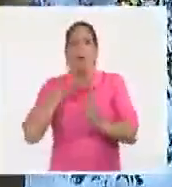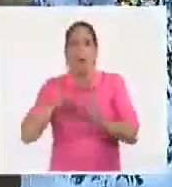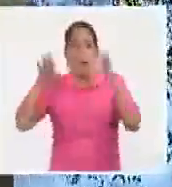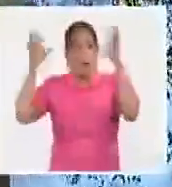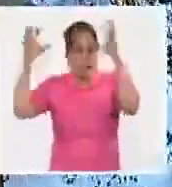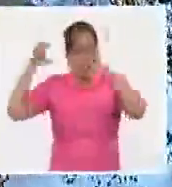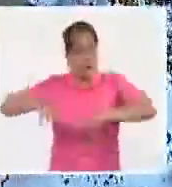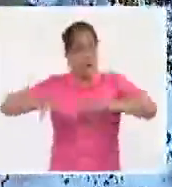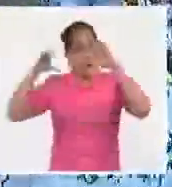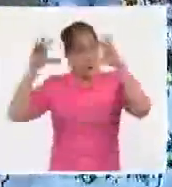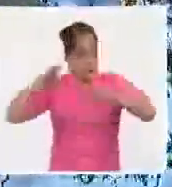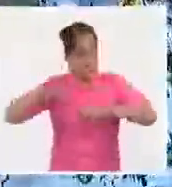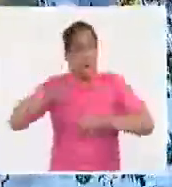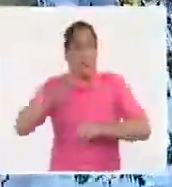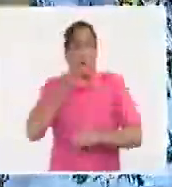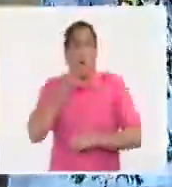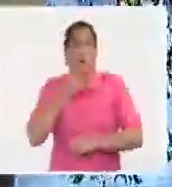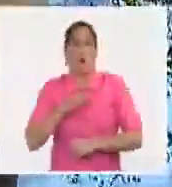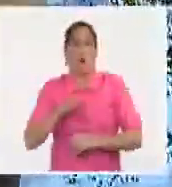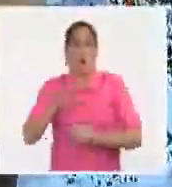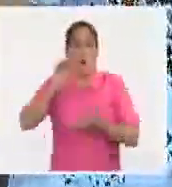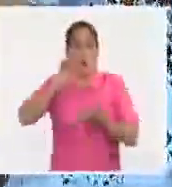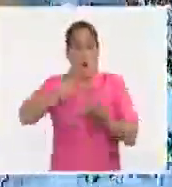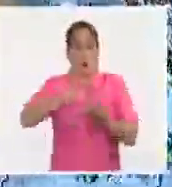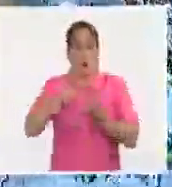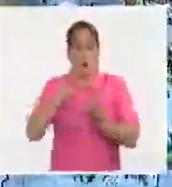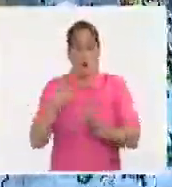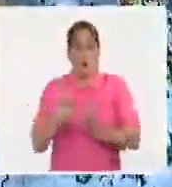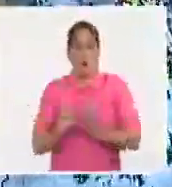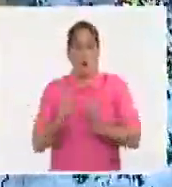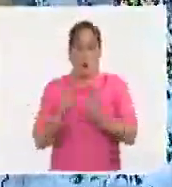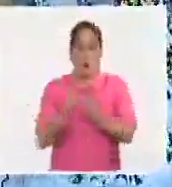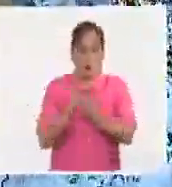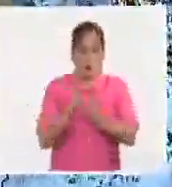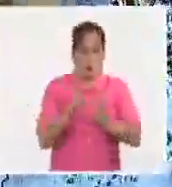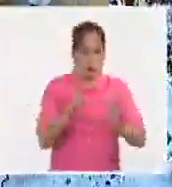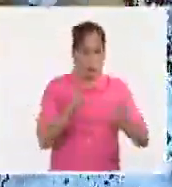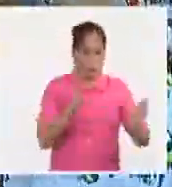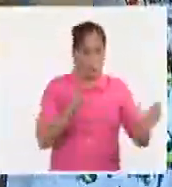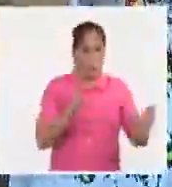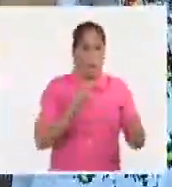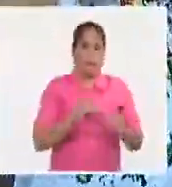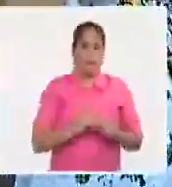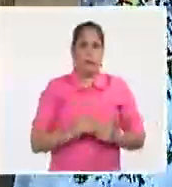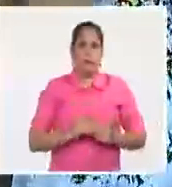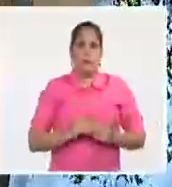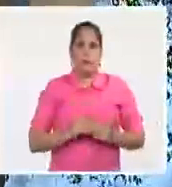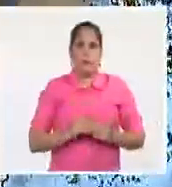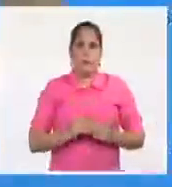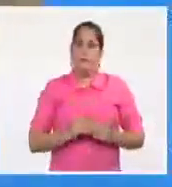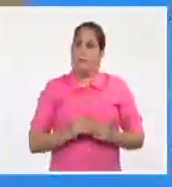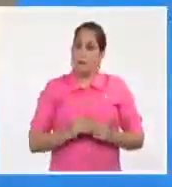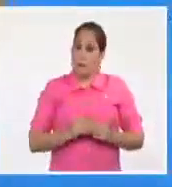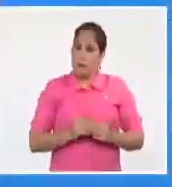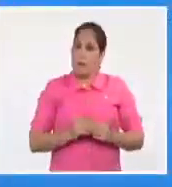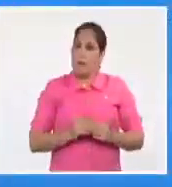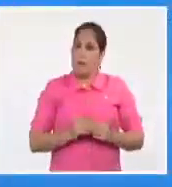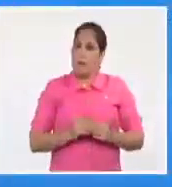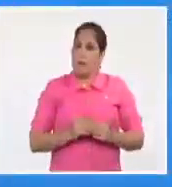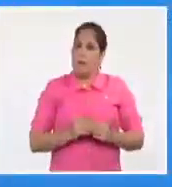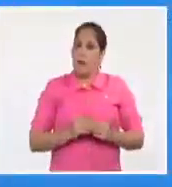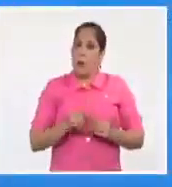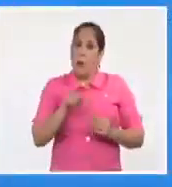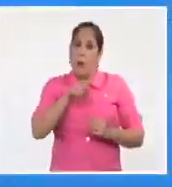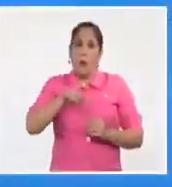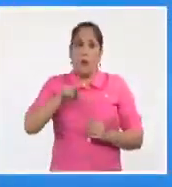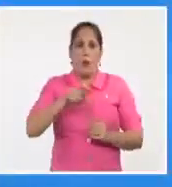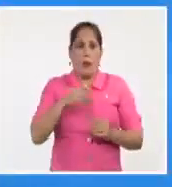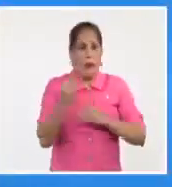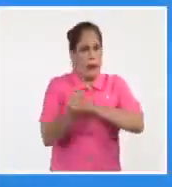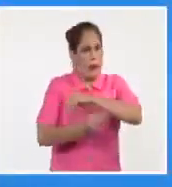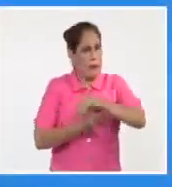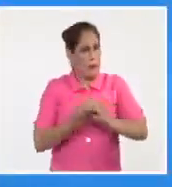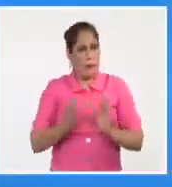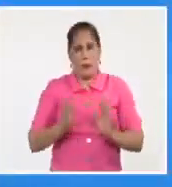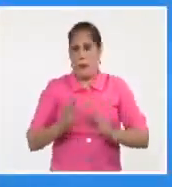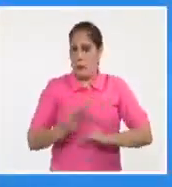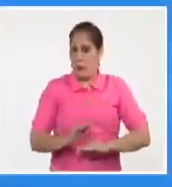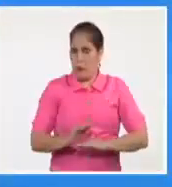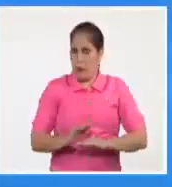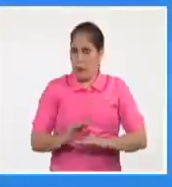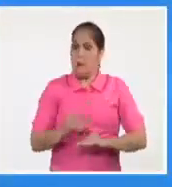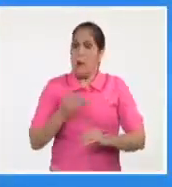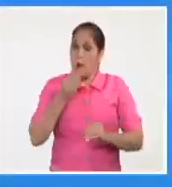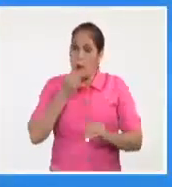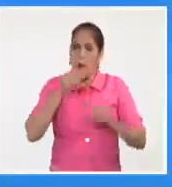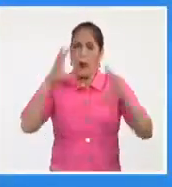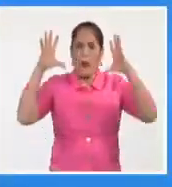también, o va a llover, en el interior y sur del resto del país. Así que, mis amigos, el pronóstico no varía mucho, vamos a tener